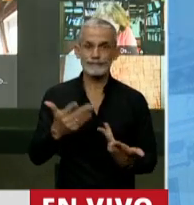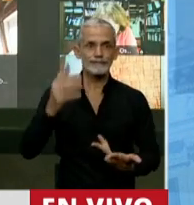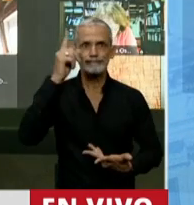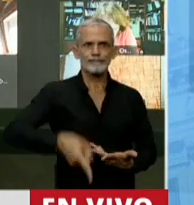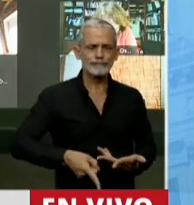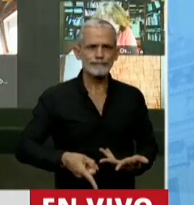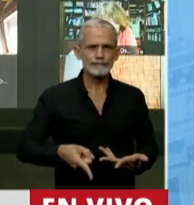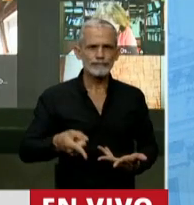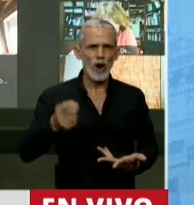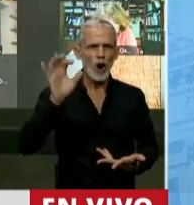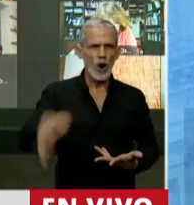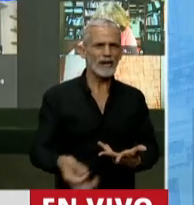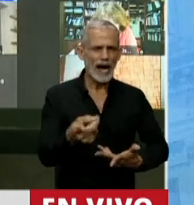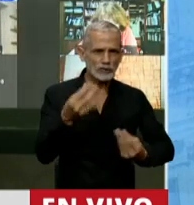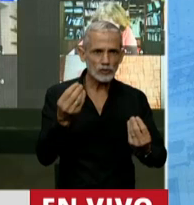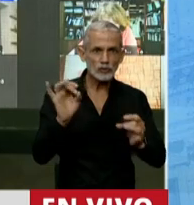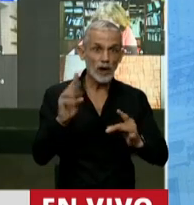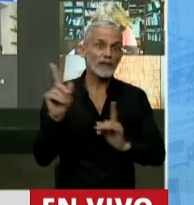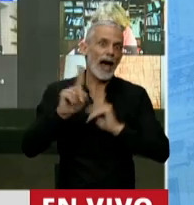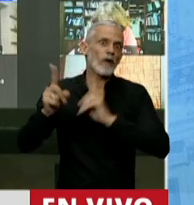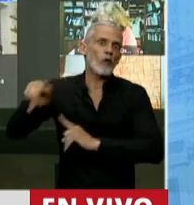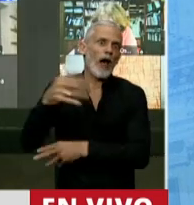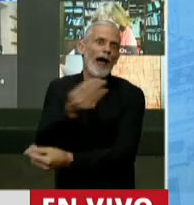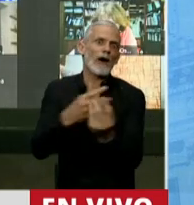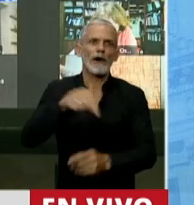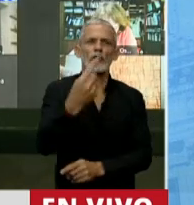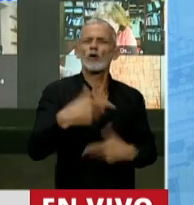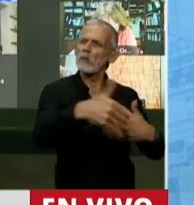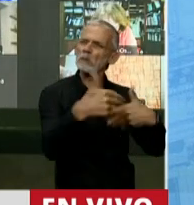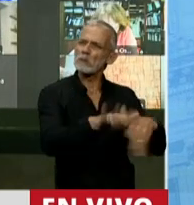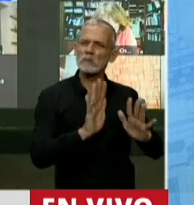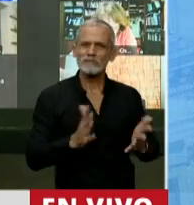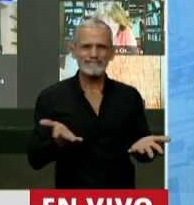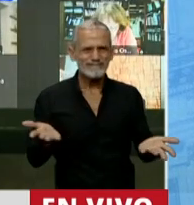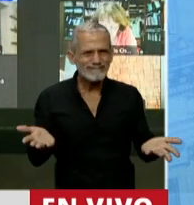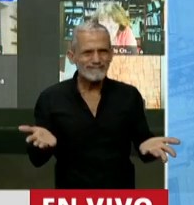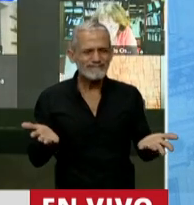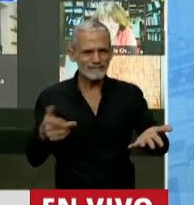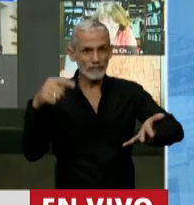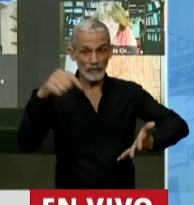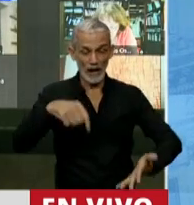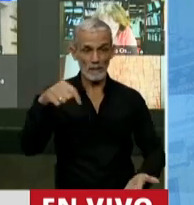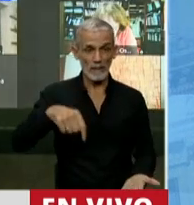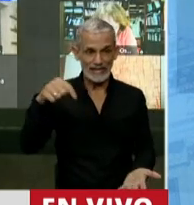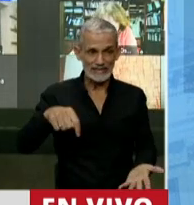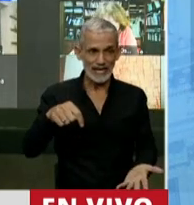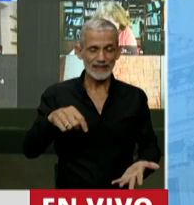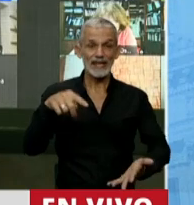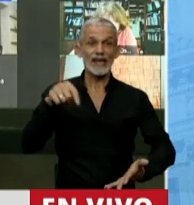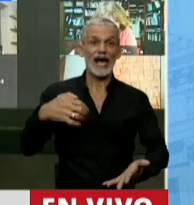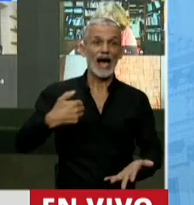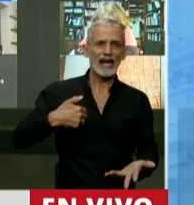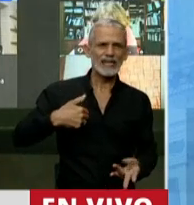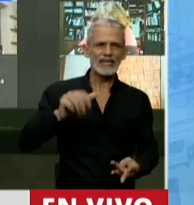por ley a ser solidarios solo a algunos. El presente de nuestro país,